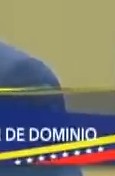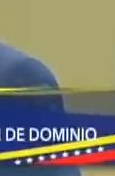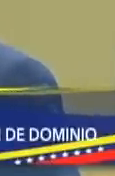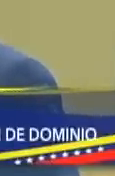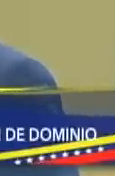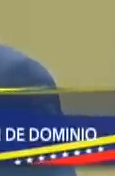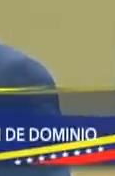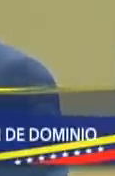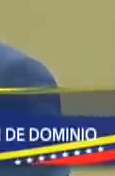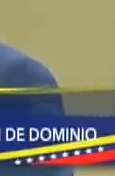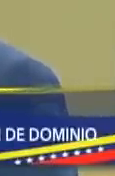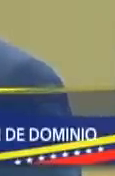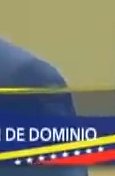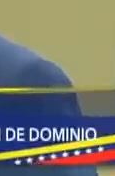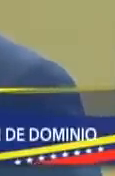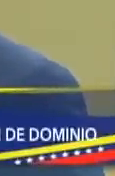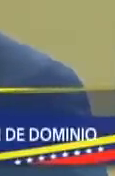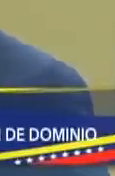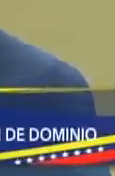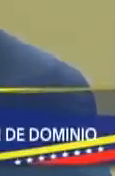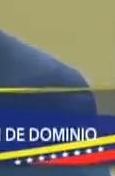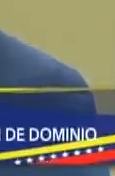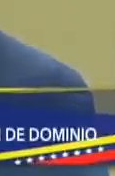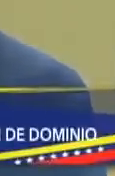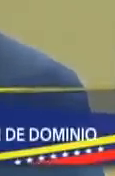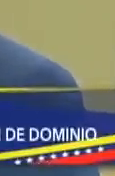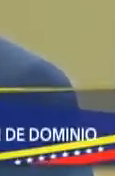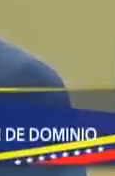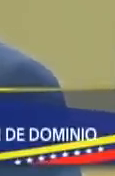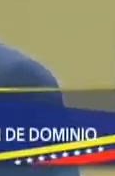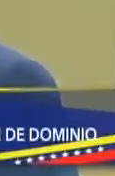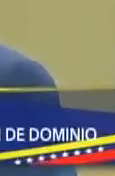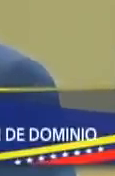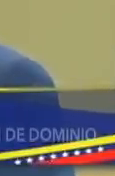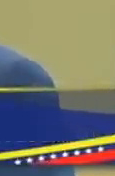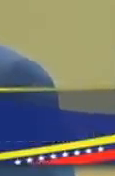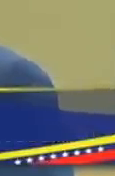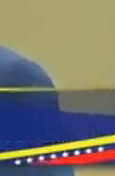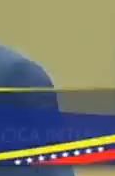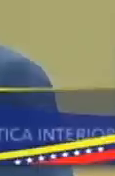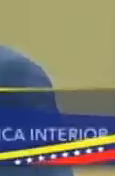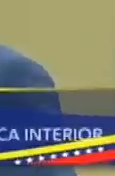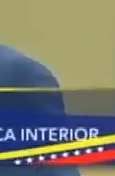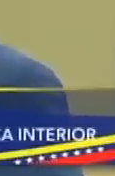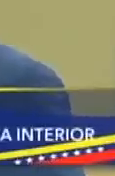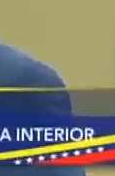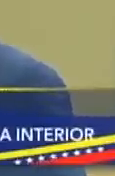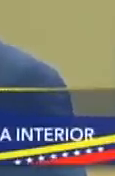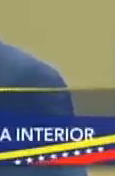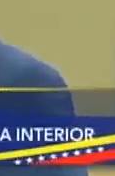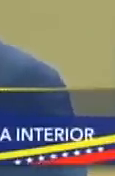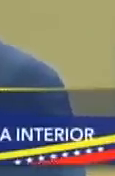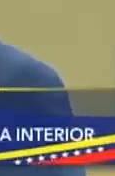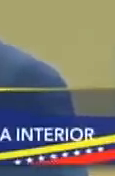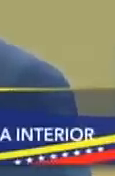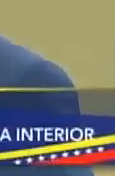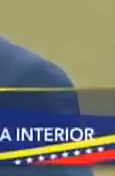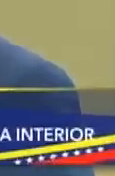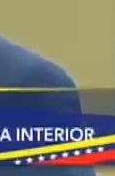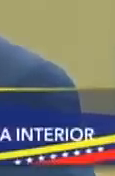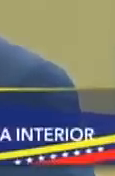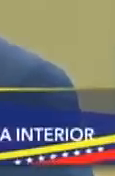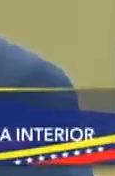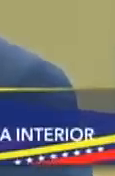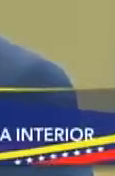como la venta anticipada generalmente cuando esto sucede los bienes se deprecian pierden valor son desvalijados